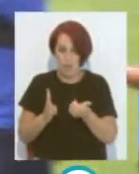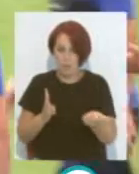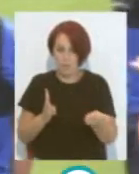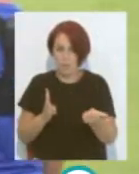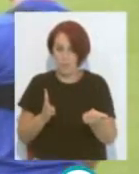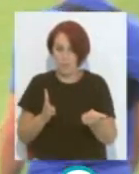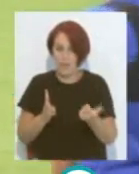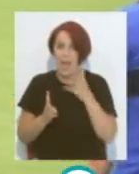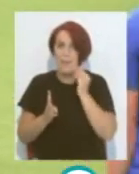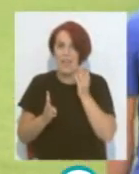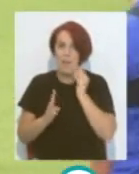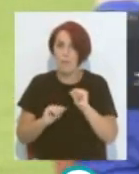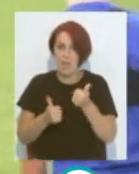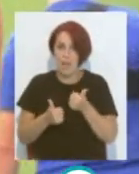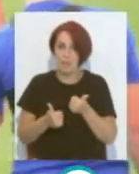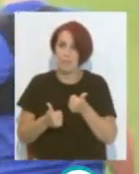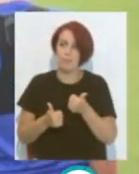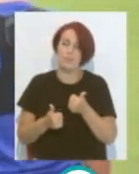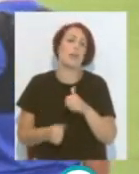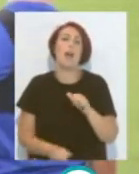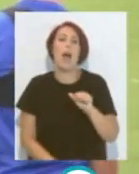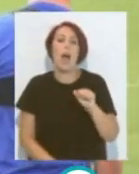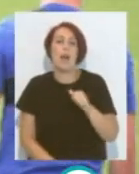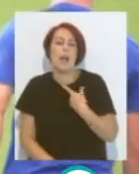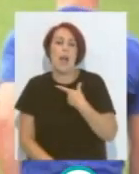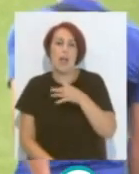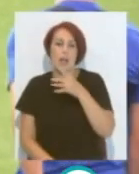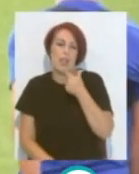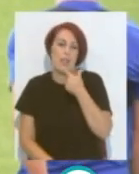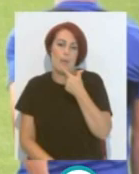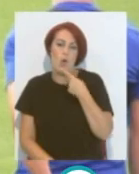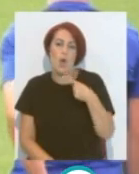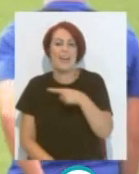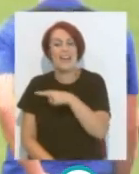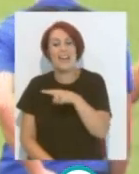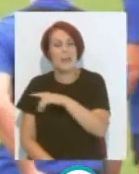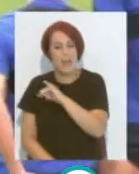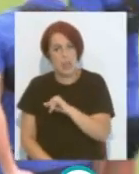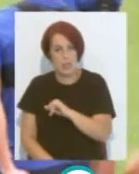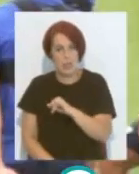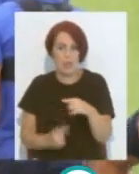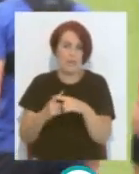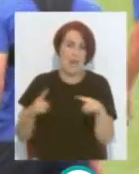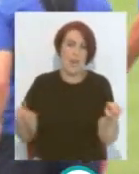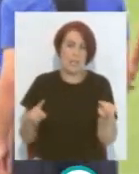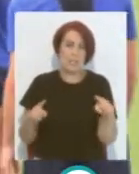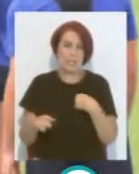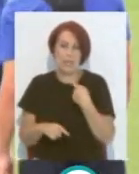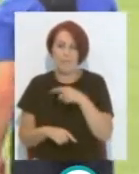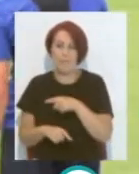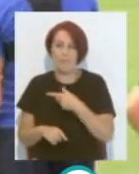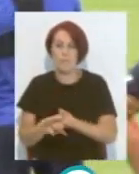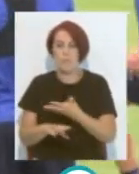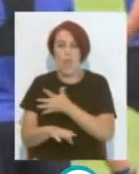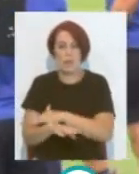Alvarito Jiménez Podemos decir Alvarito Para diferenciarlo De Álvaro Jiménez El jugador que estuvo Cedido en el Mallorca